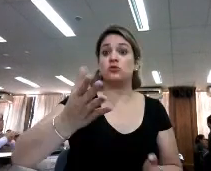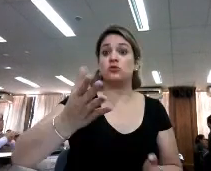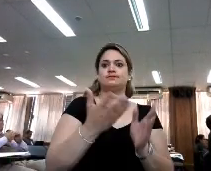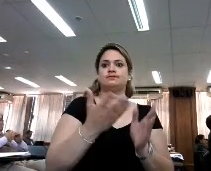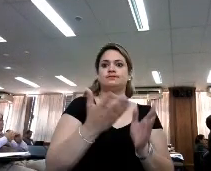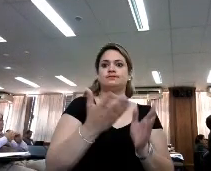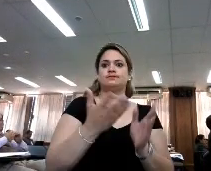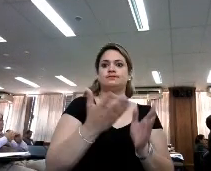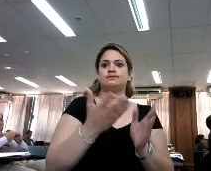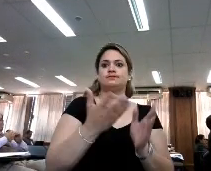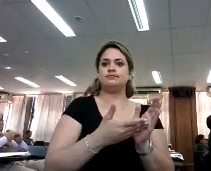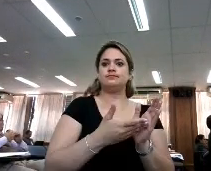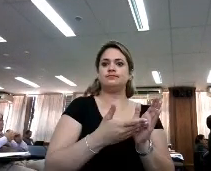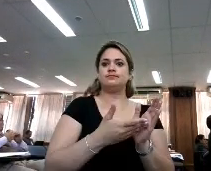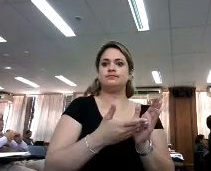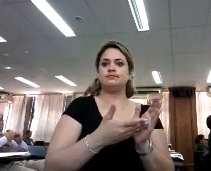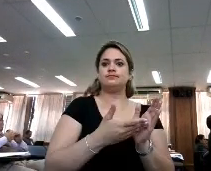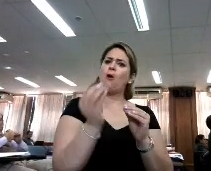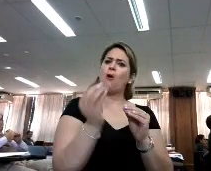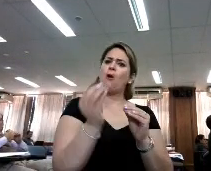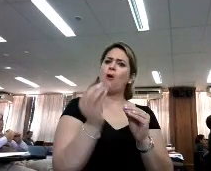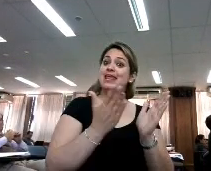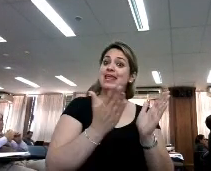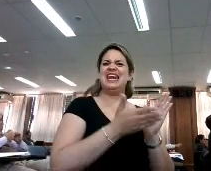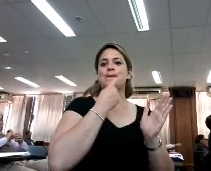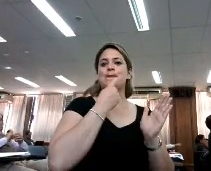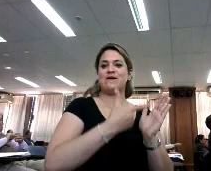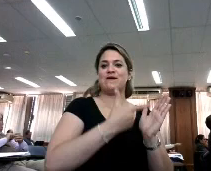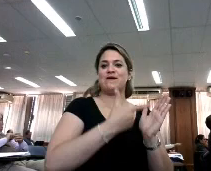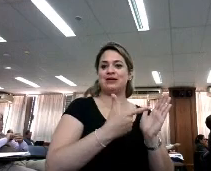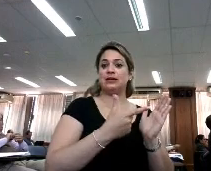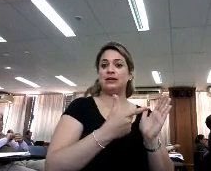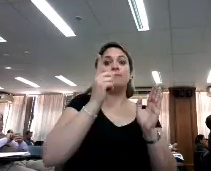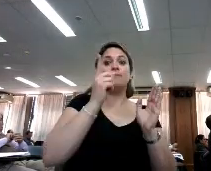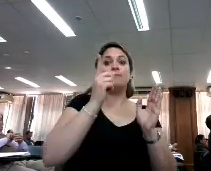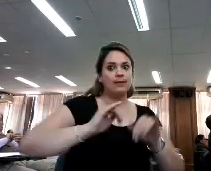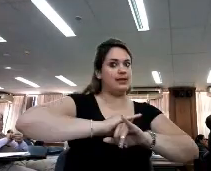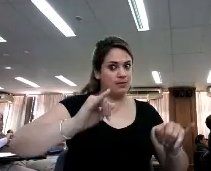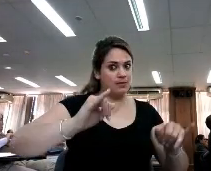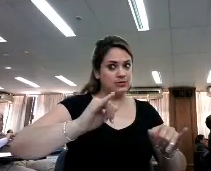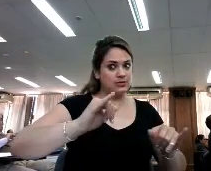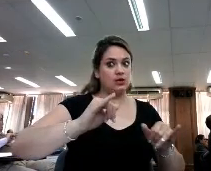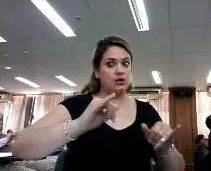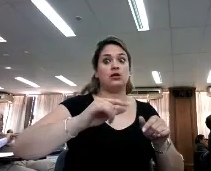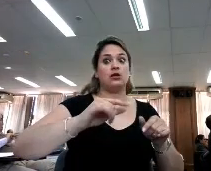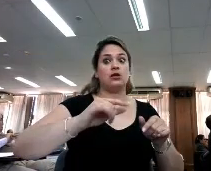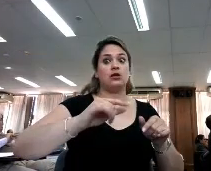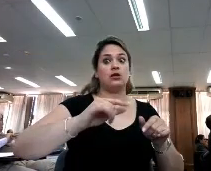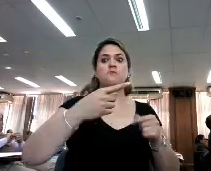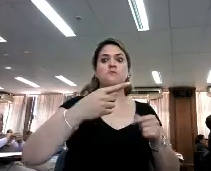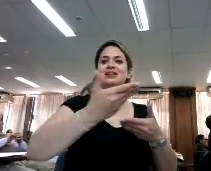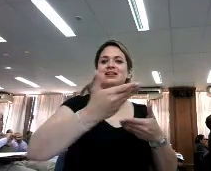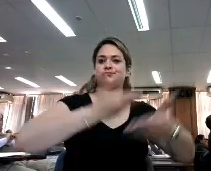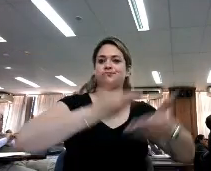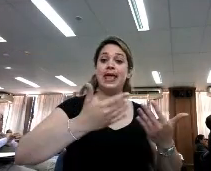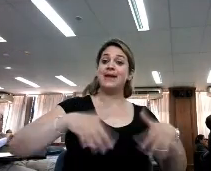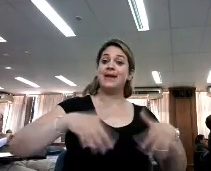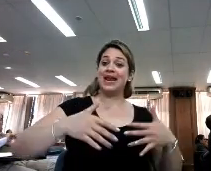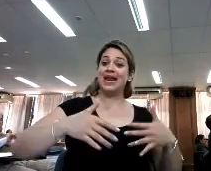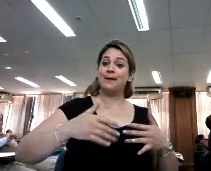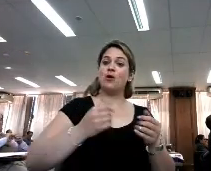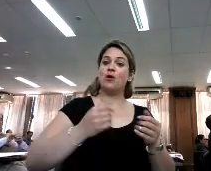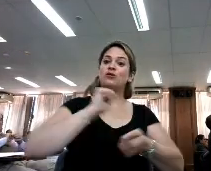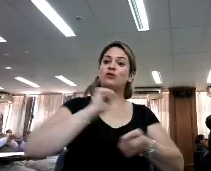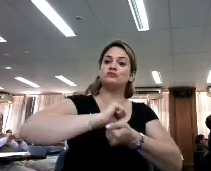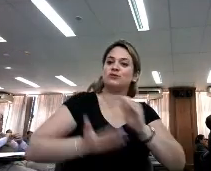a mi bibliografía? Libros es mucho más sencillo, pero también tengo que sumar la información de las revistas, porque es más dinámica, es más rápida, se editan más rápido.